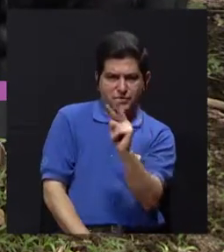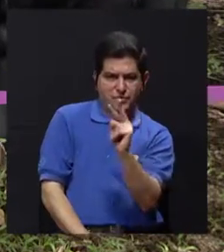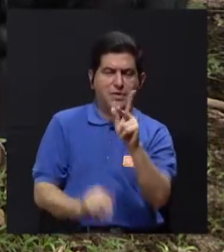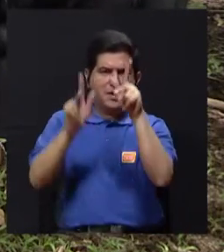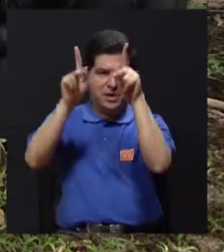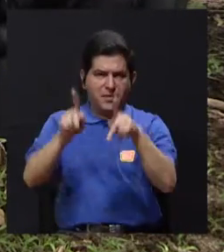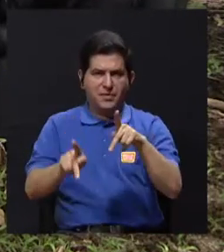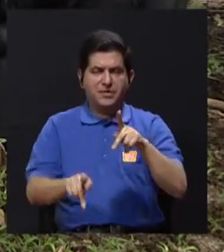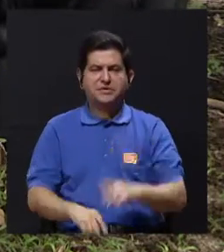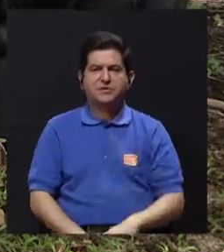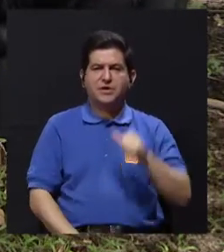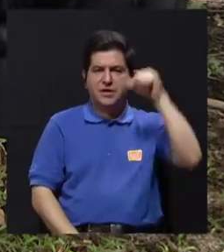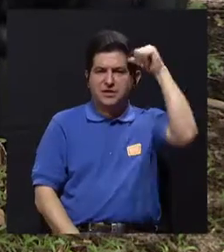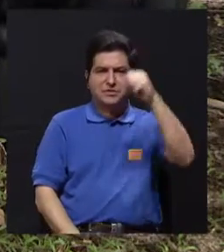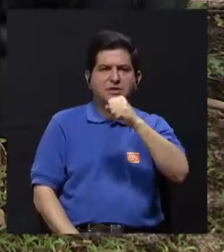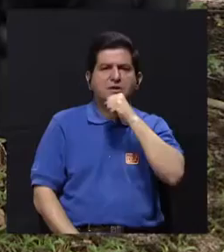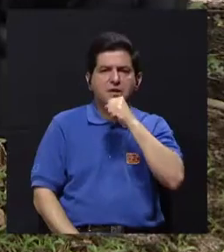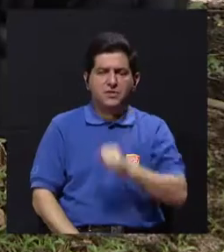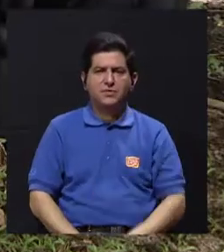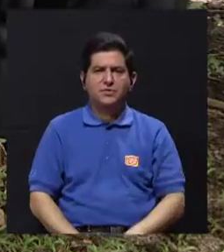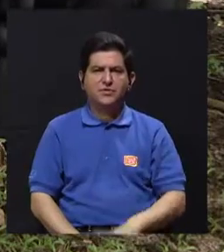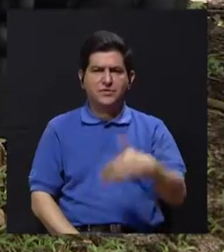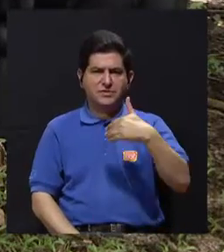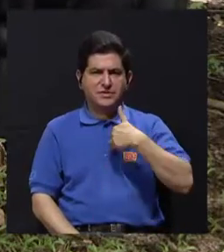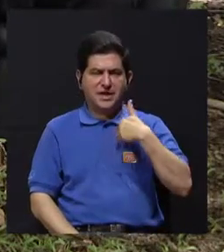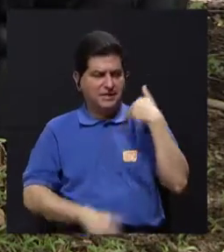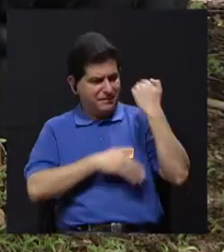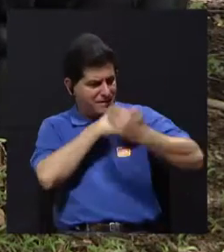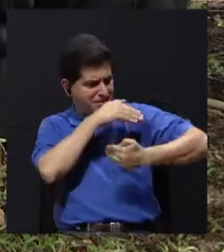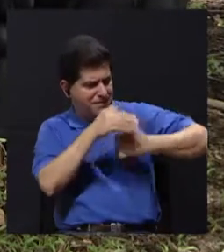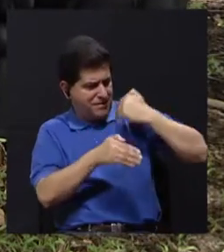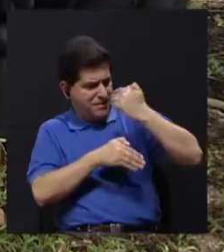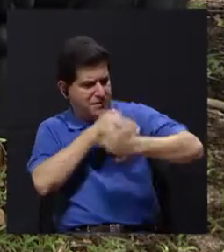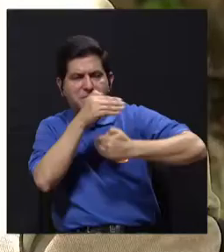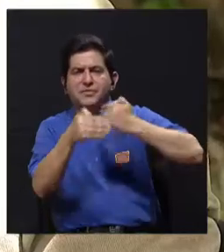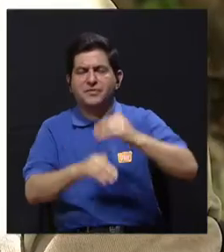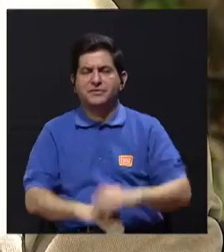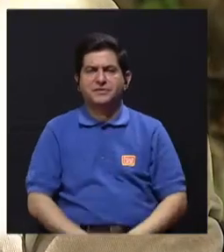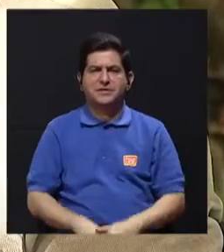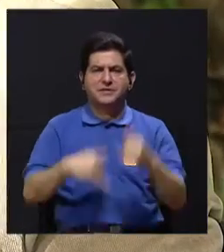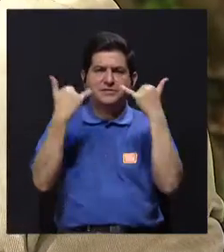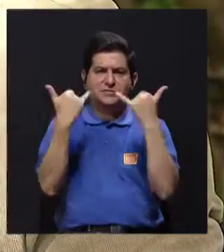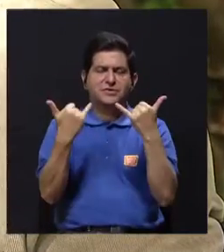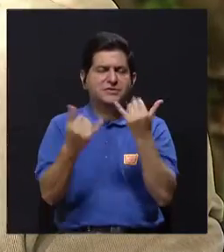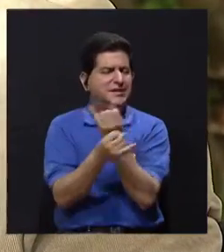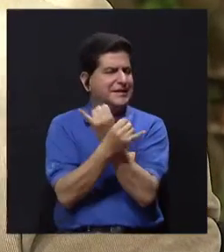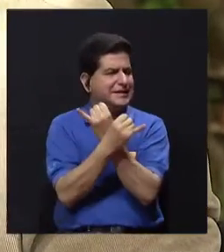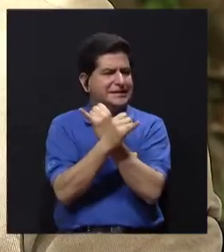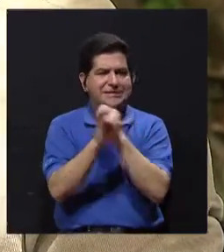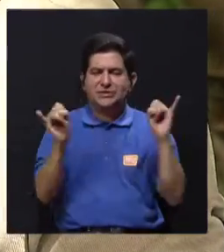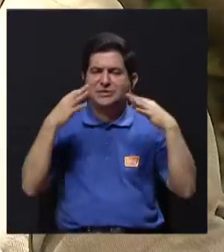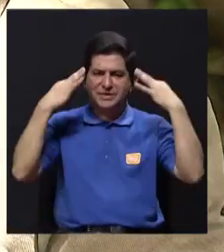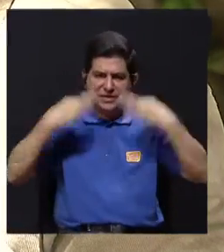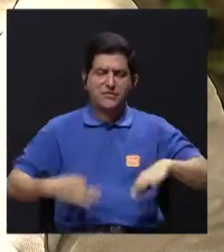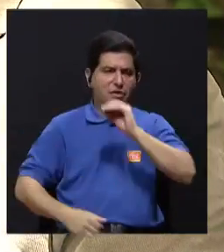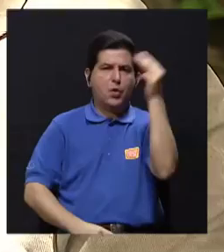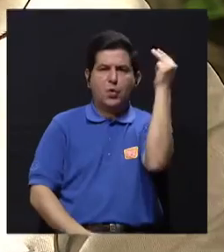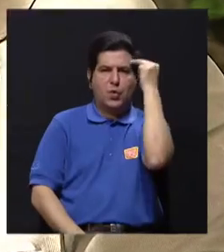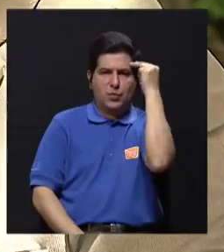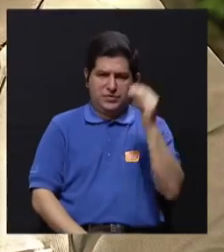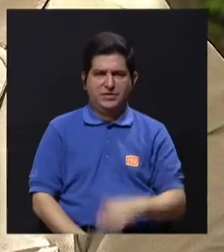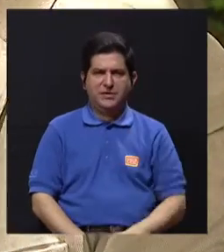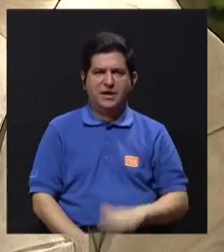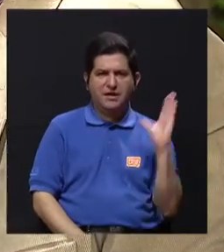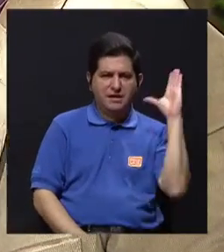ver en las personas mayores cuando están teniendo este proceso de pérdida de su independencia física y mental?